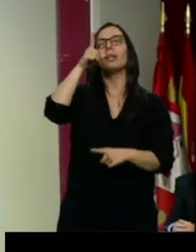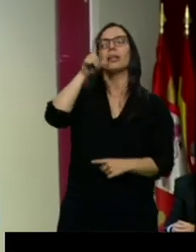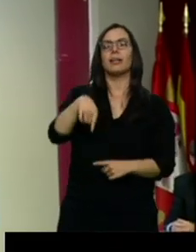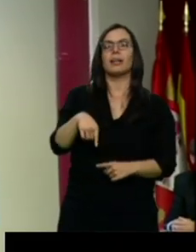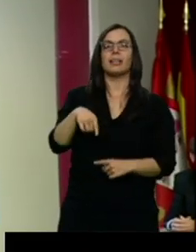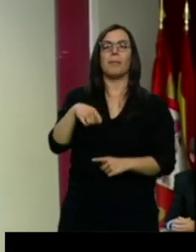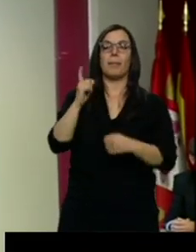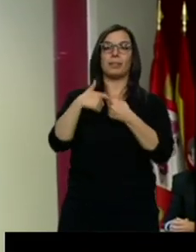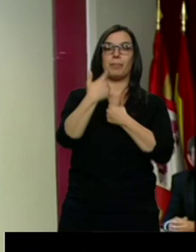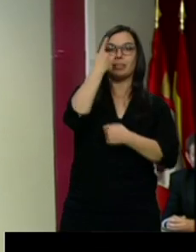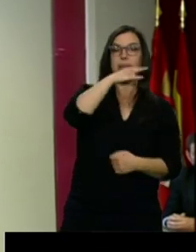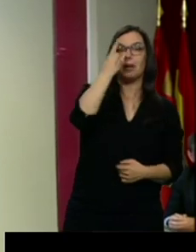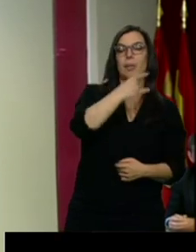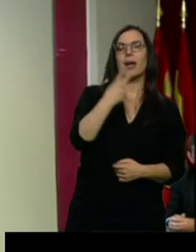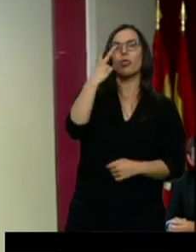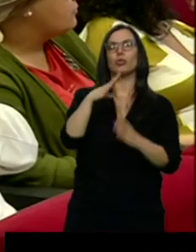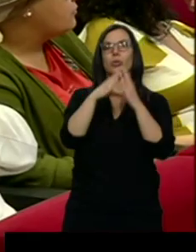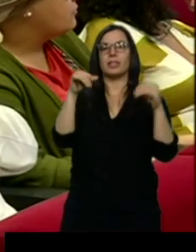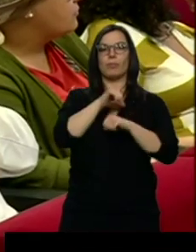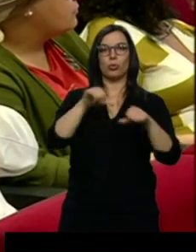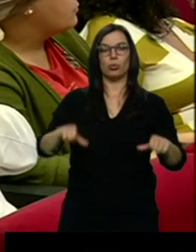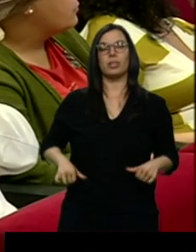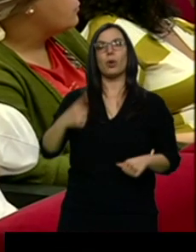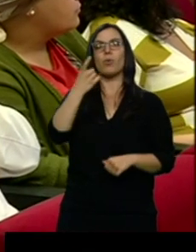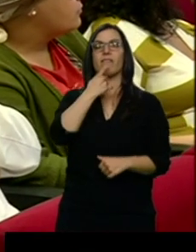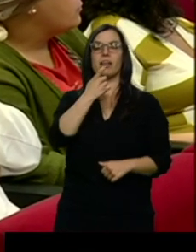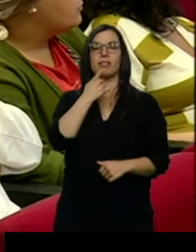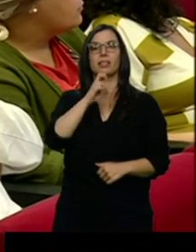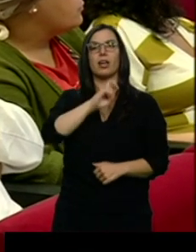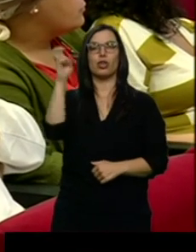Salamanca, dos universidades portuguesas, una finlandesa y otra polaca.